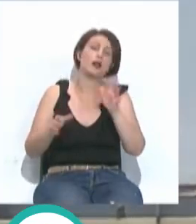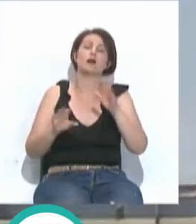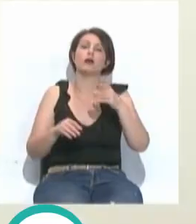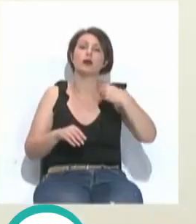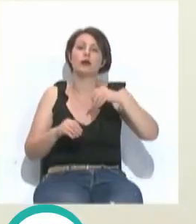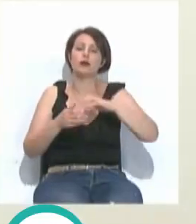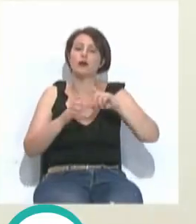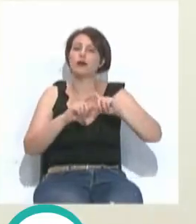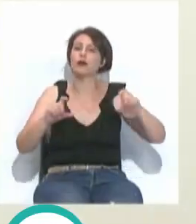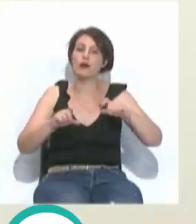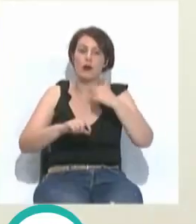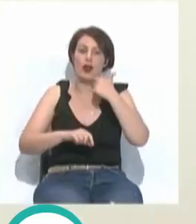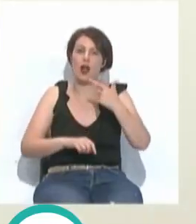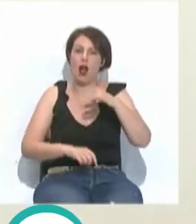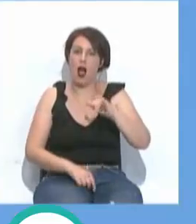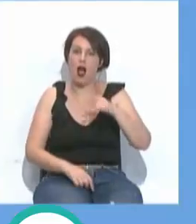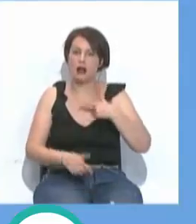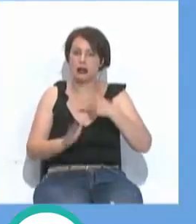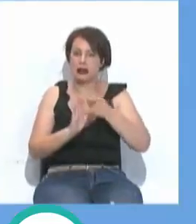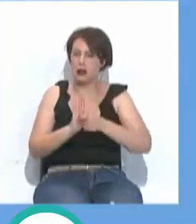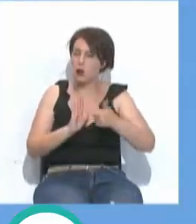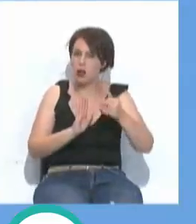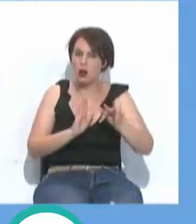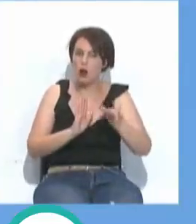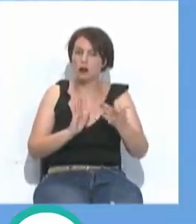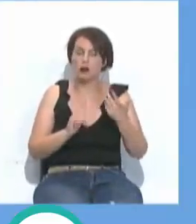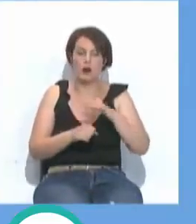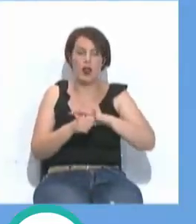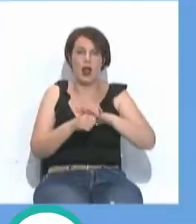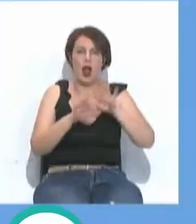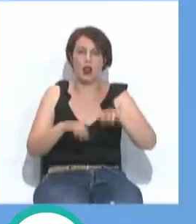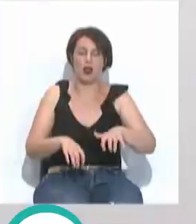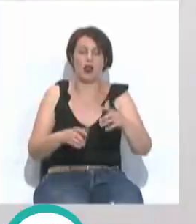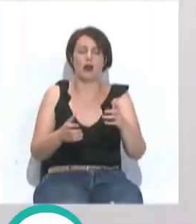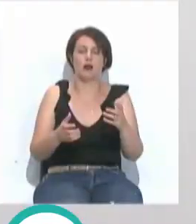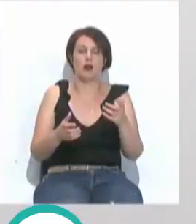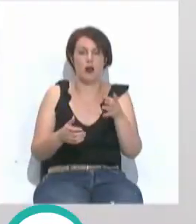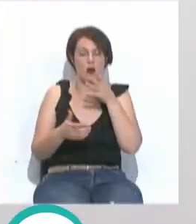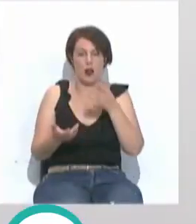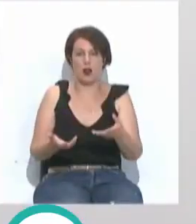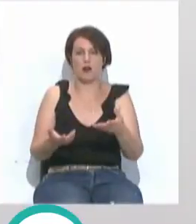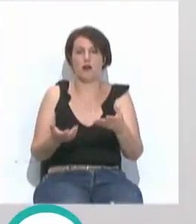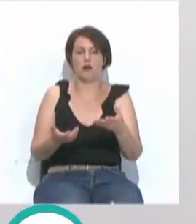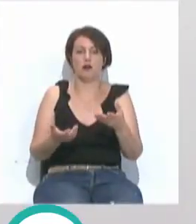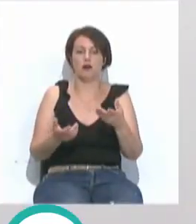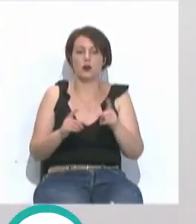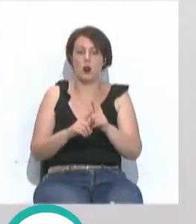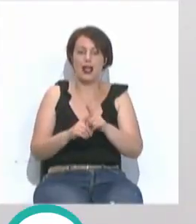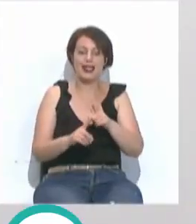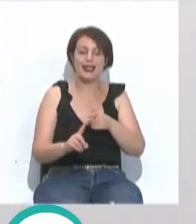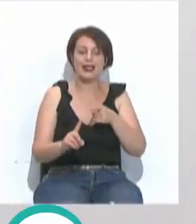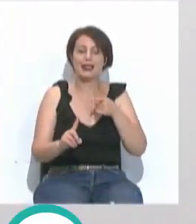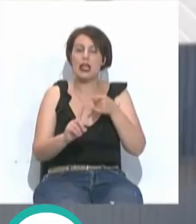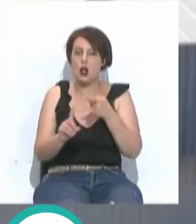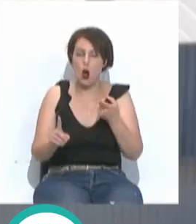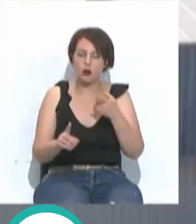el presidente de la patronal ha destacado que existen factores muy positivos. La provincia de Cádiz está, en estos momentos, siendo destino de